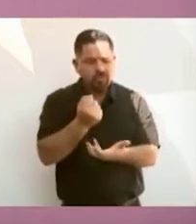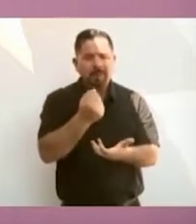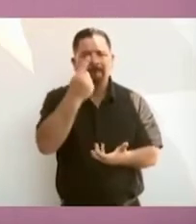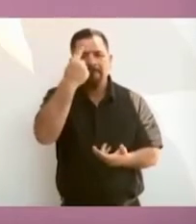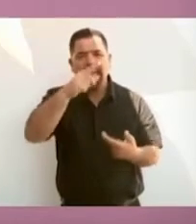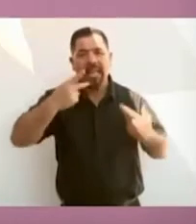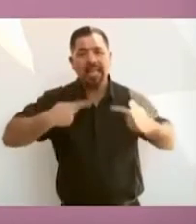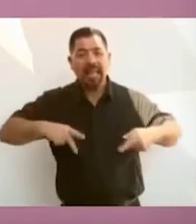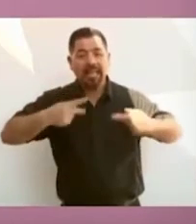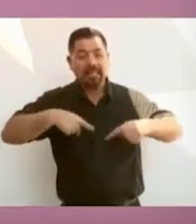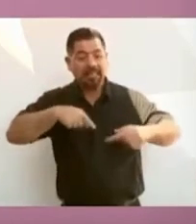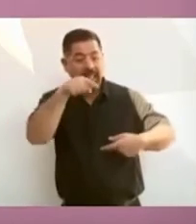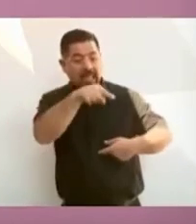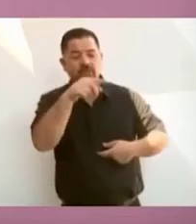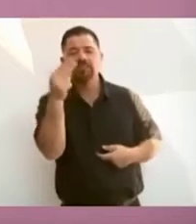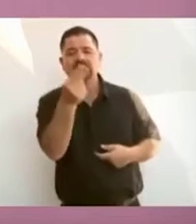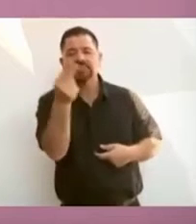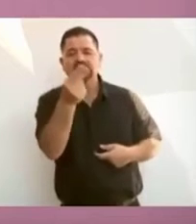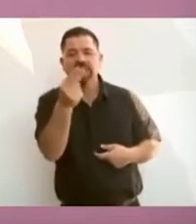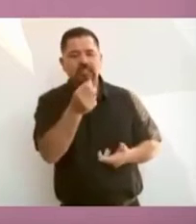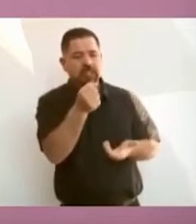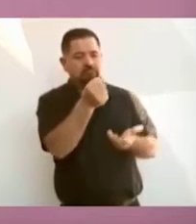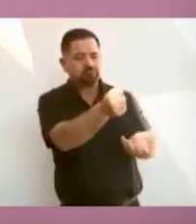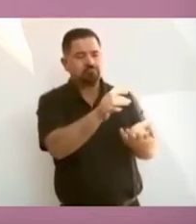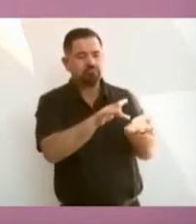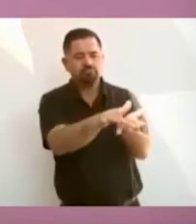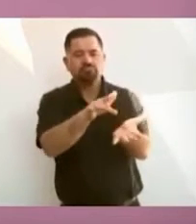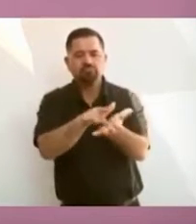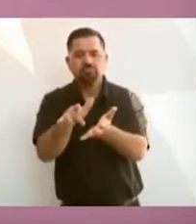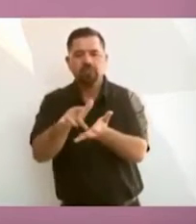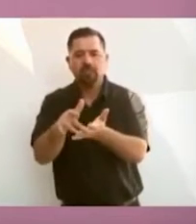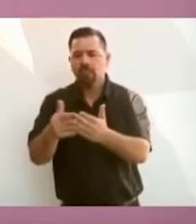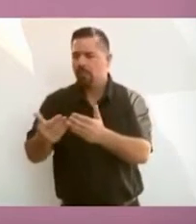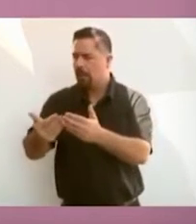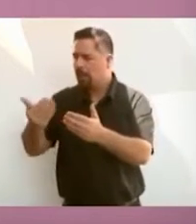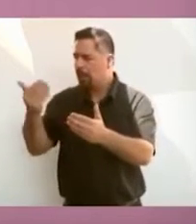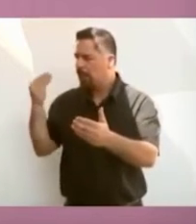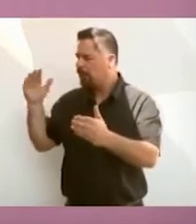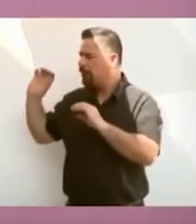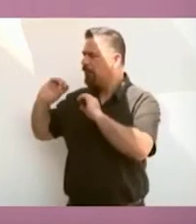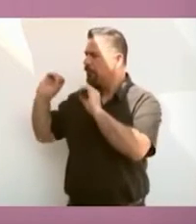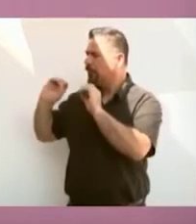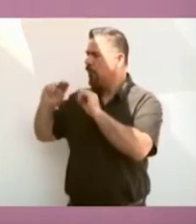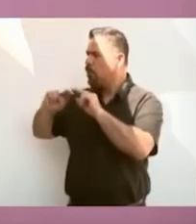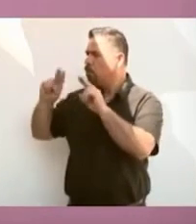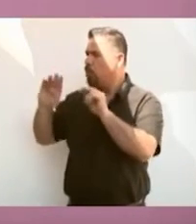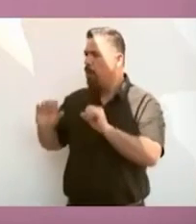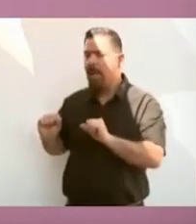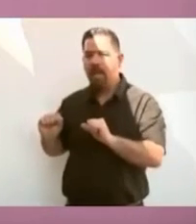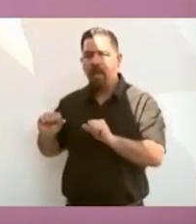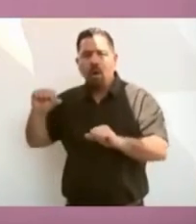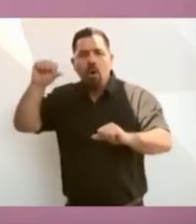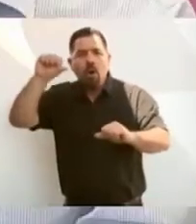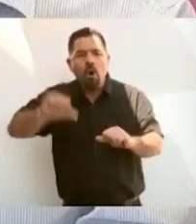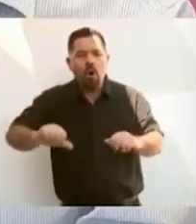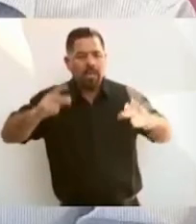como nunca se apoya a la gente humilde.